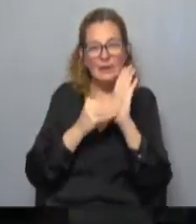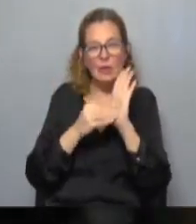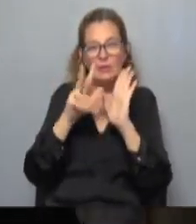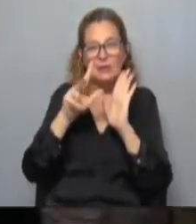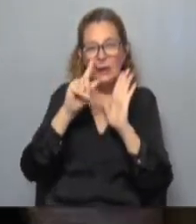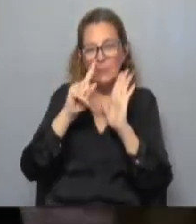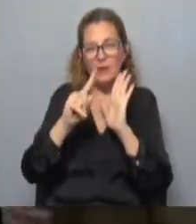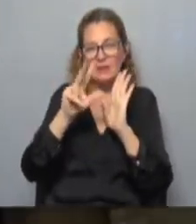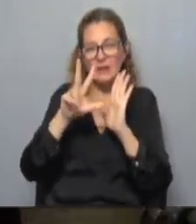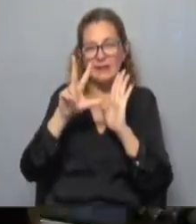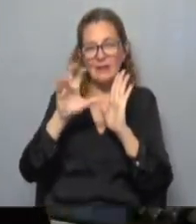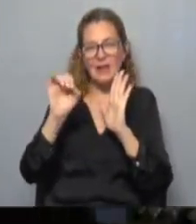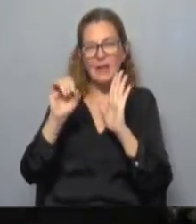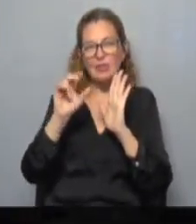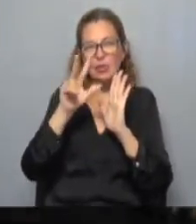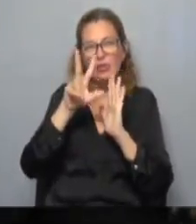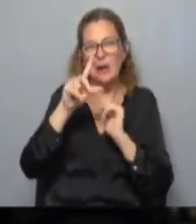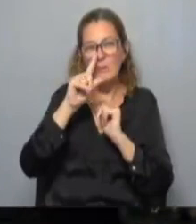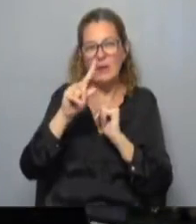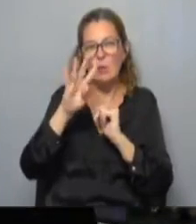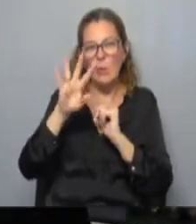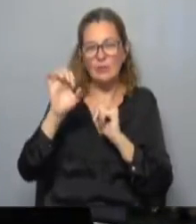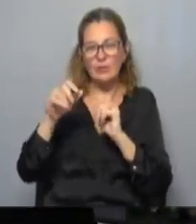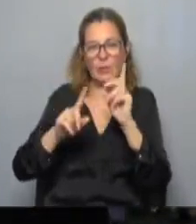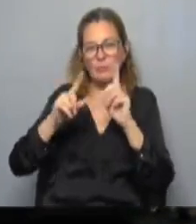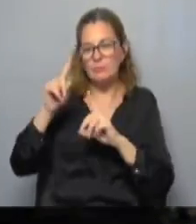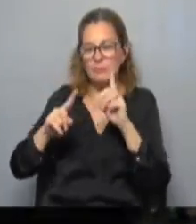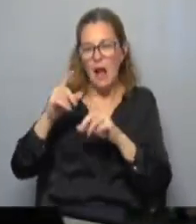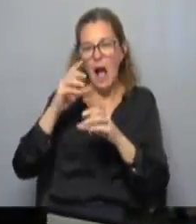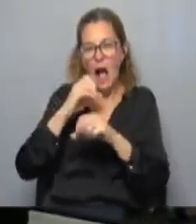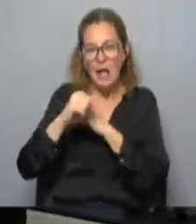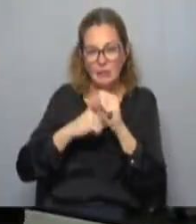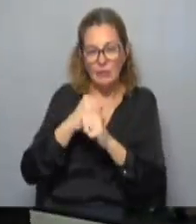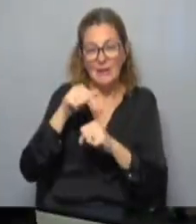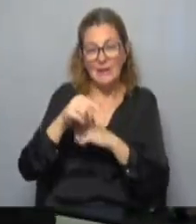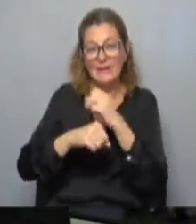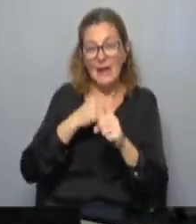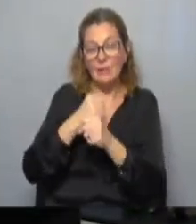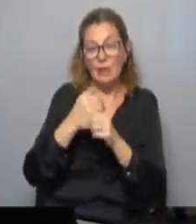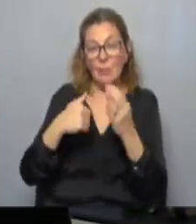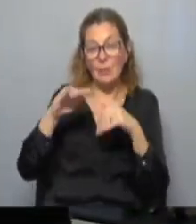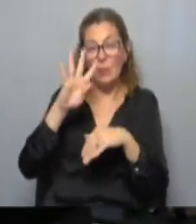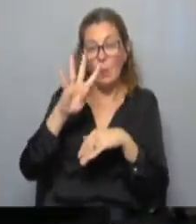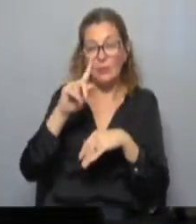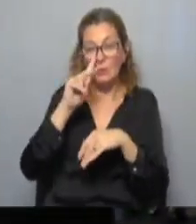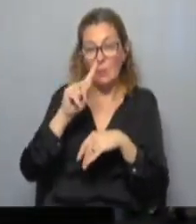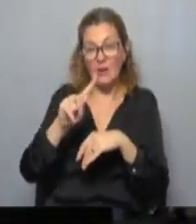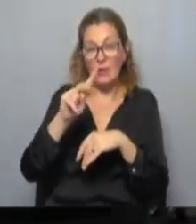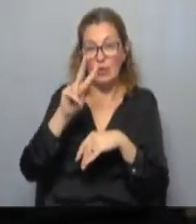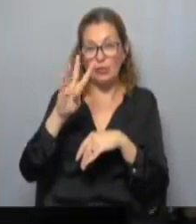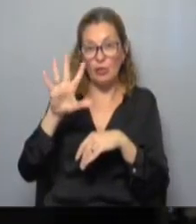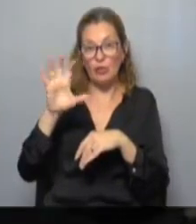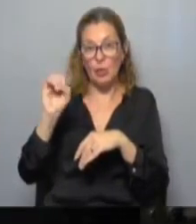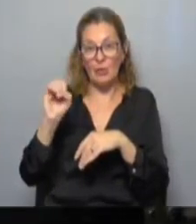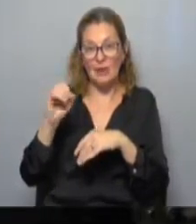.300 3.400 con picos durante todo el año este año ya arrancamos arriba de 4.250 o sea